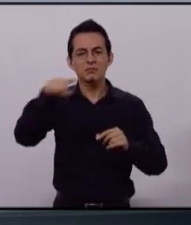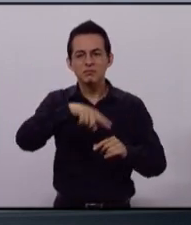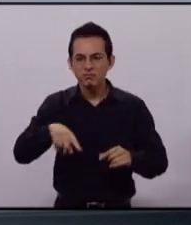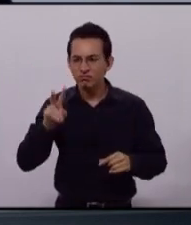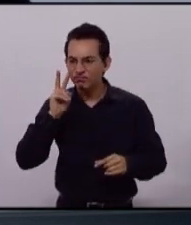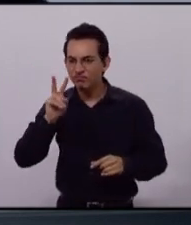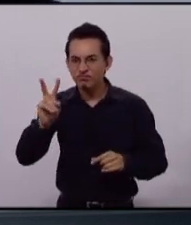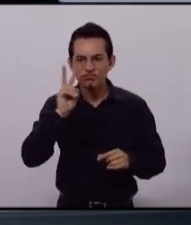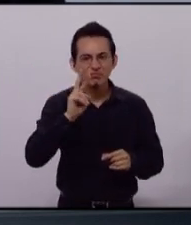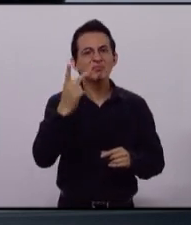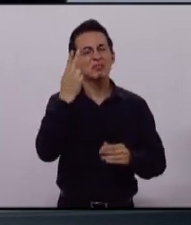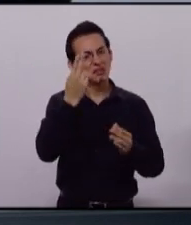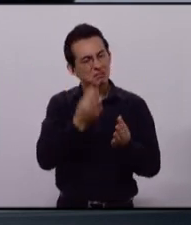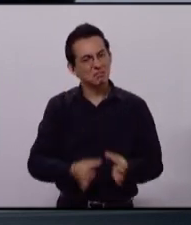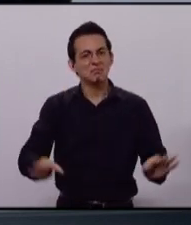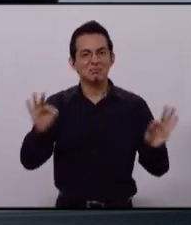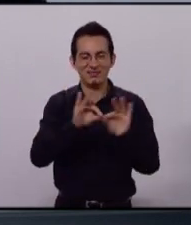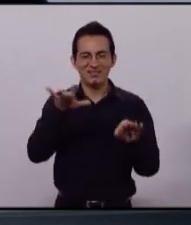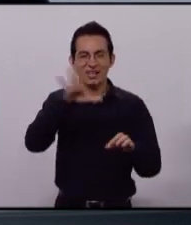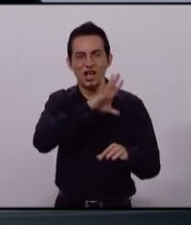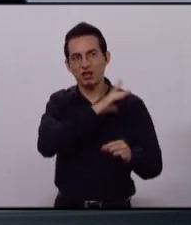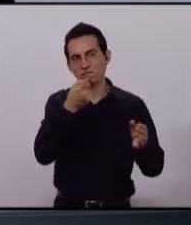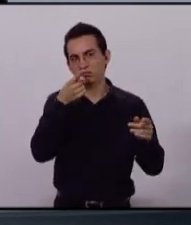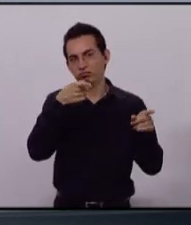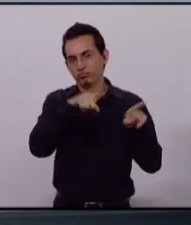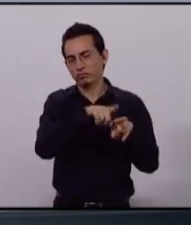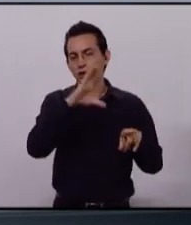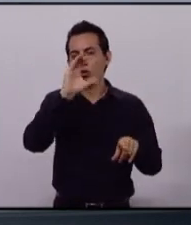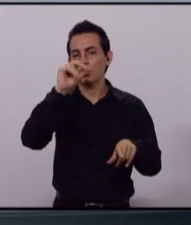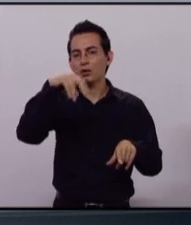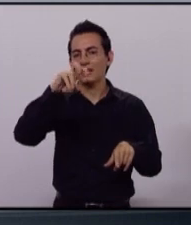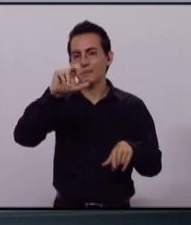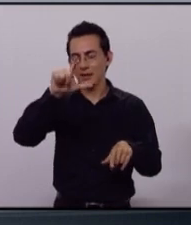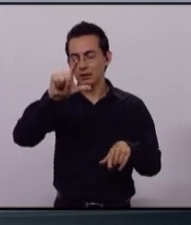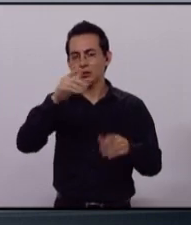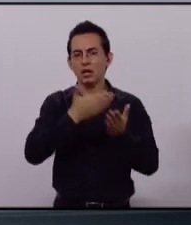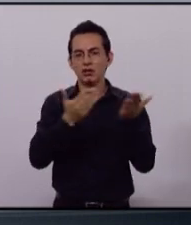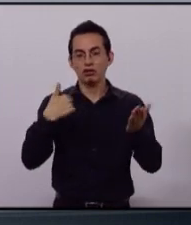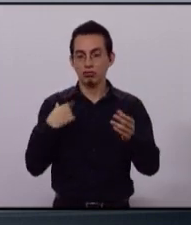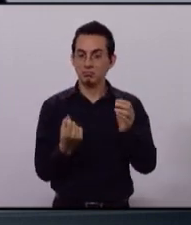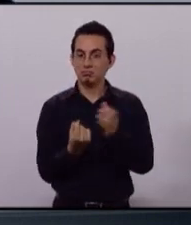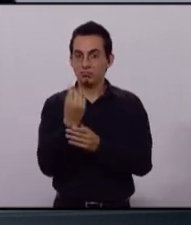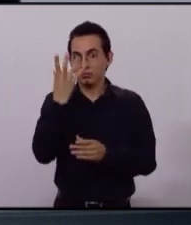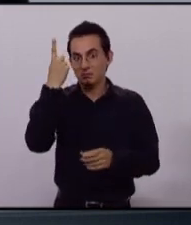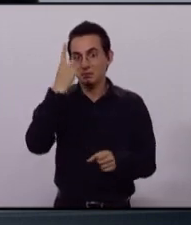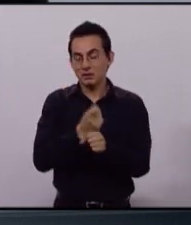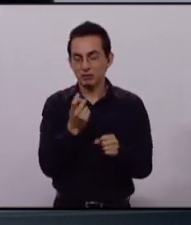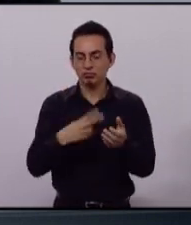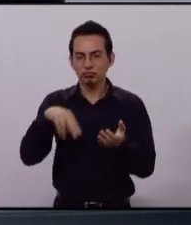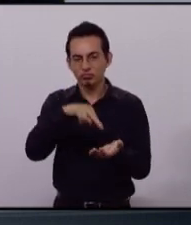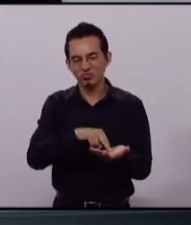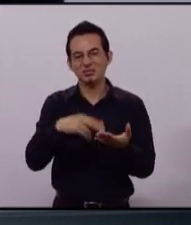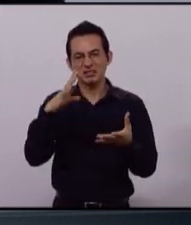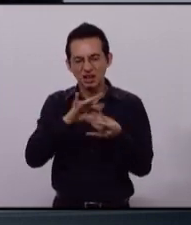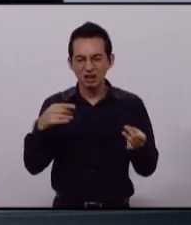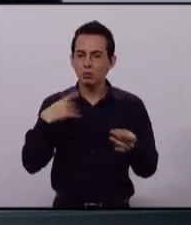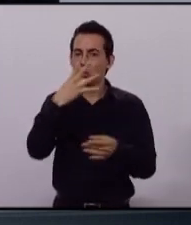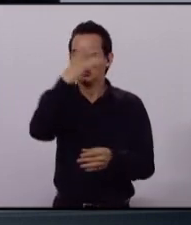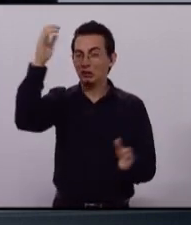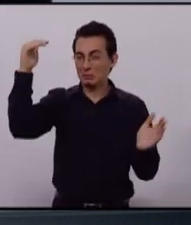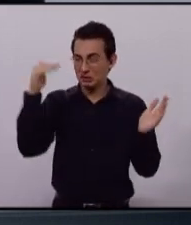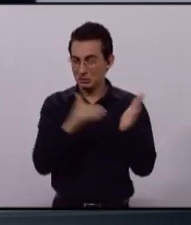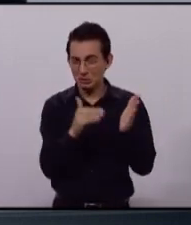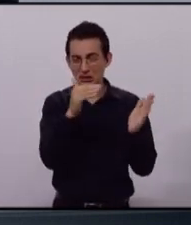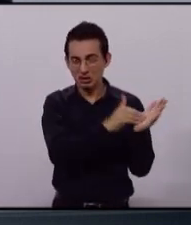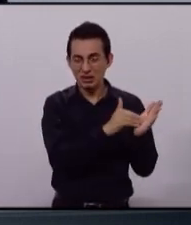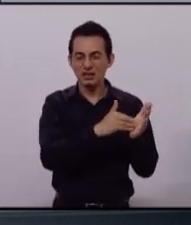bienestar que traza Coneval. No es una promesa al aire, será mi primera acción como alcalde. En segundo lugar, ahorraremos 400 millones de pesos